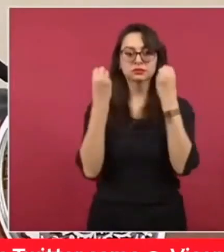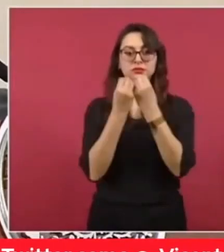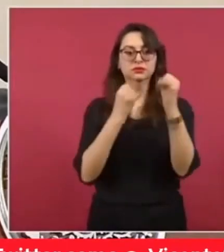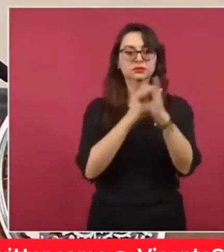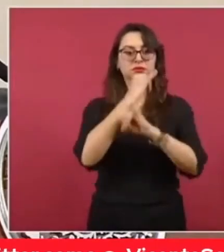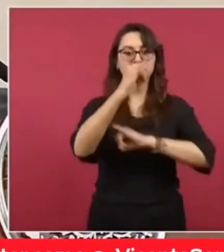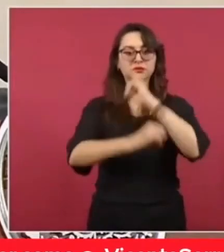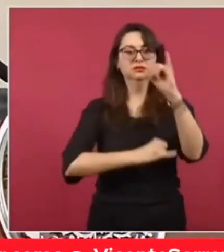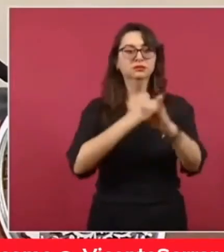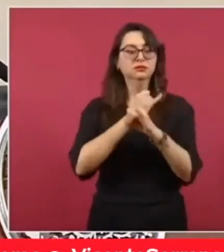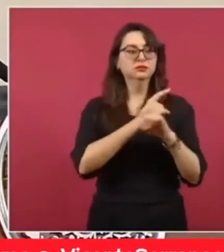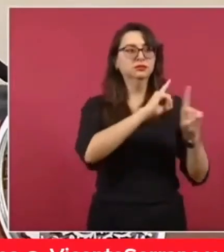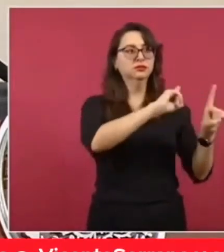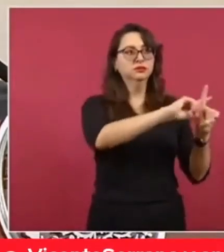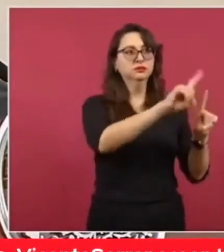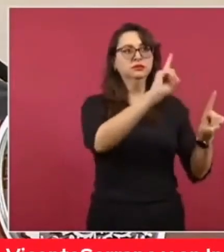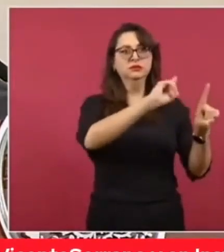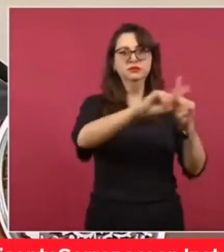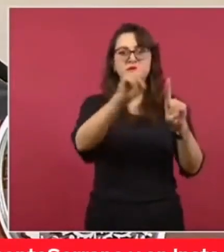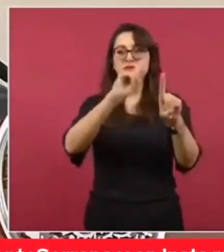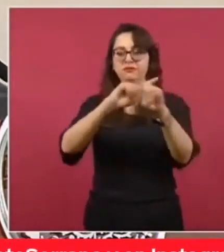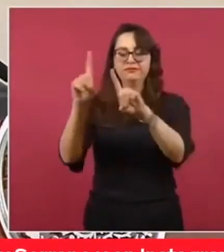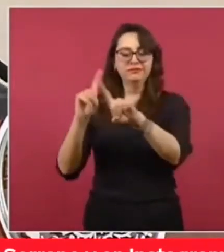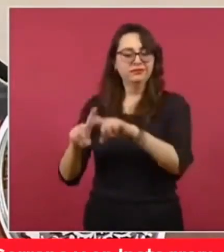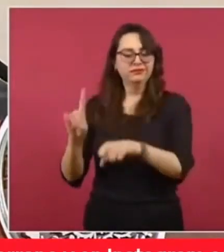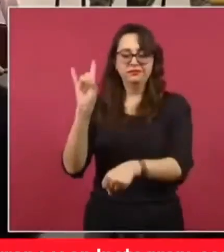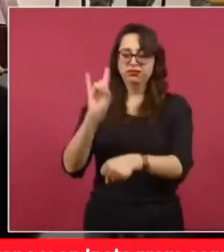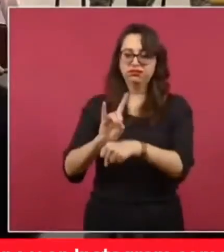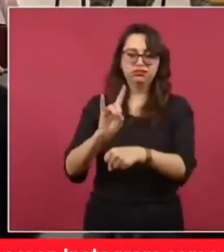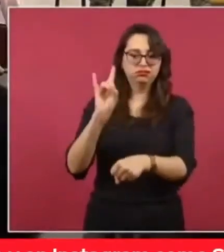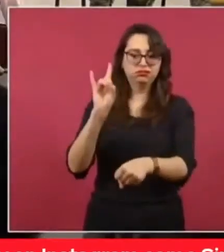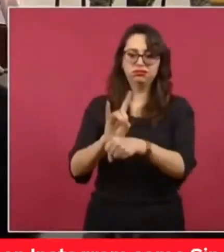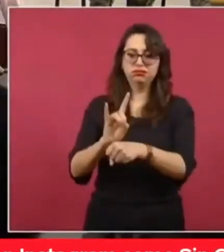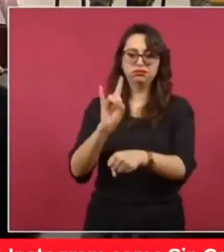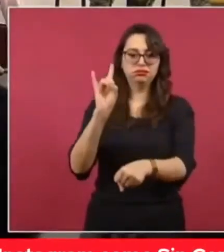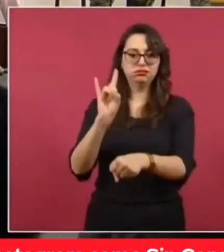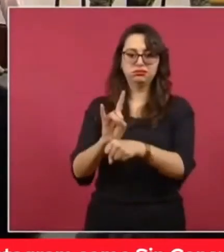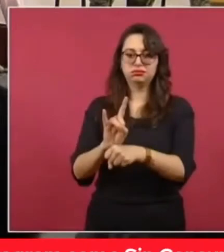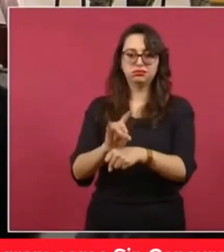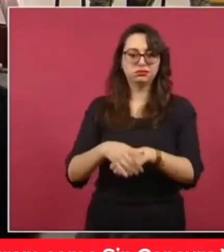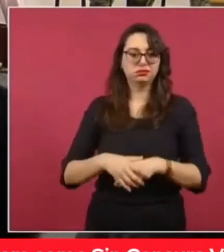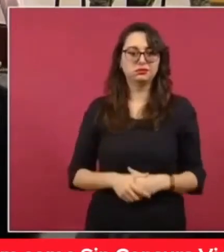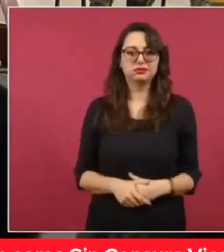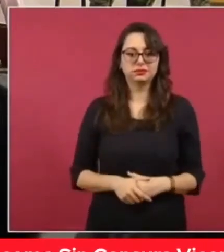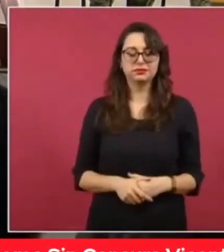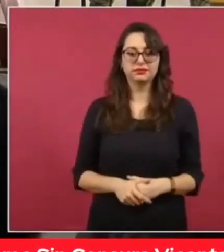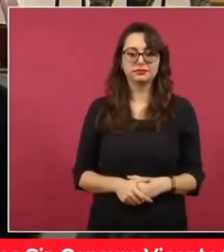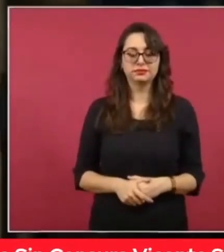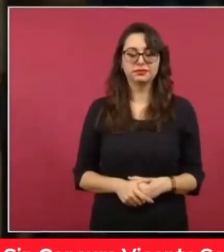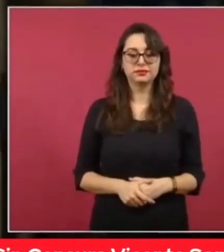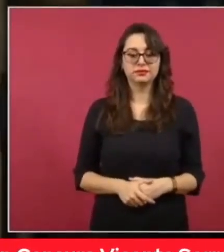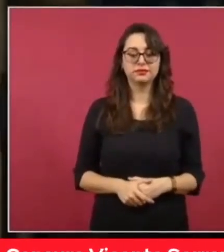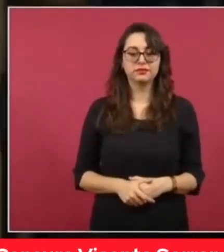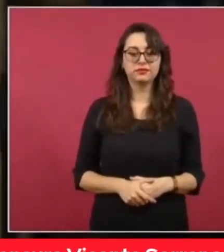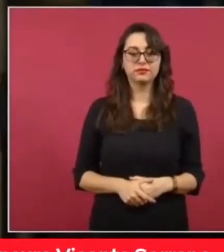encubiertos. Ahora vamos a hacer una protesta